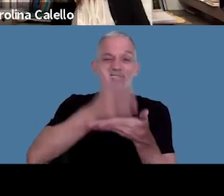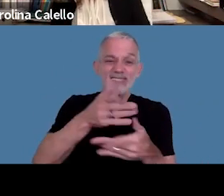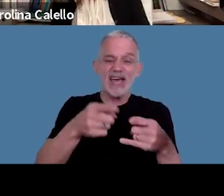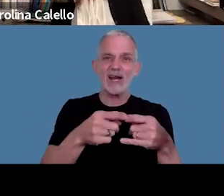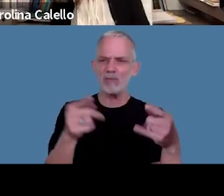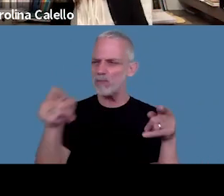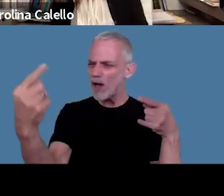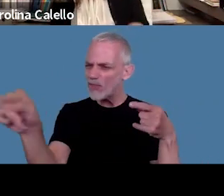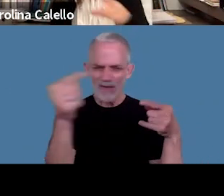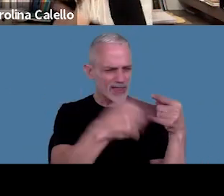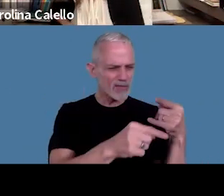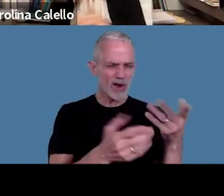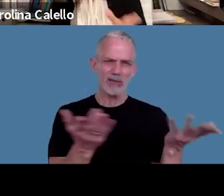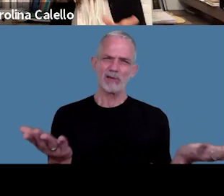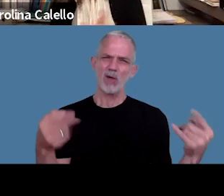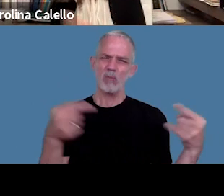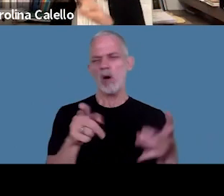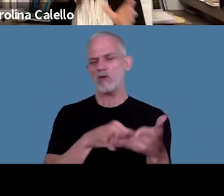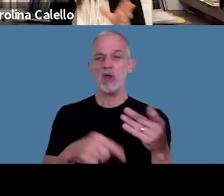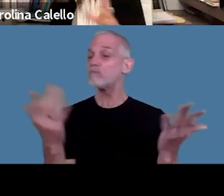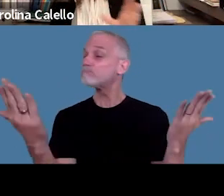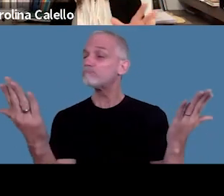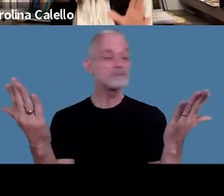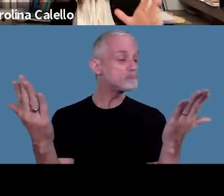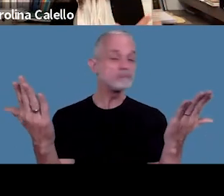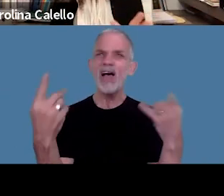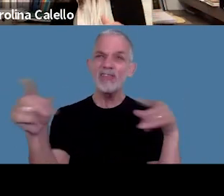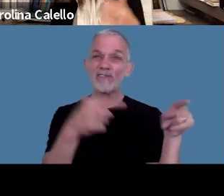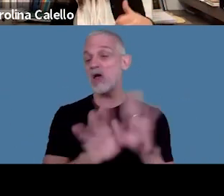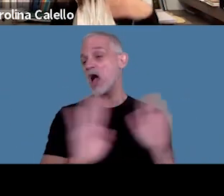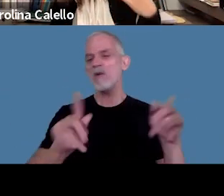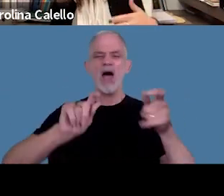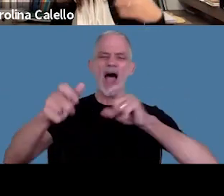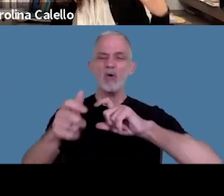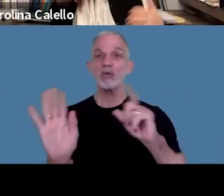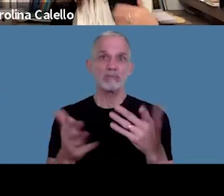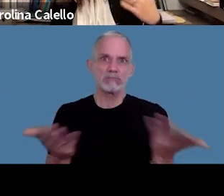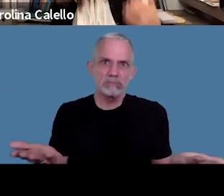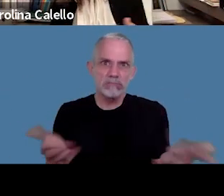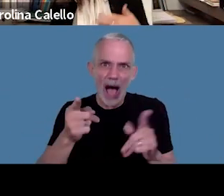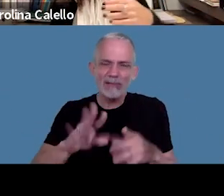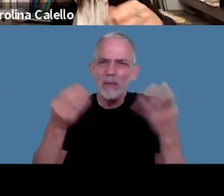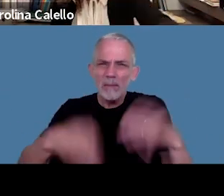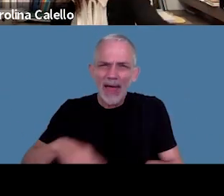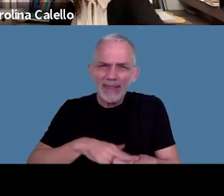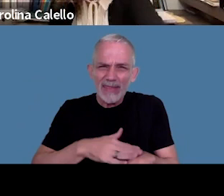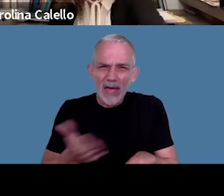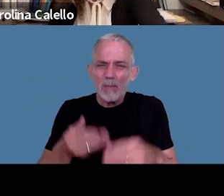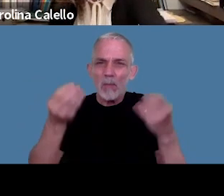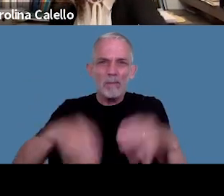coincidía entonces comparan uno con otro bueno se ajusta y así una pérdida de